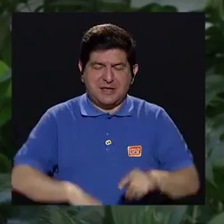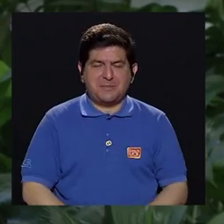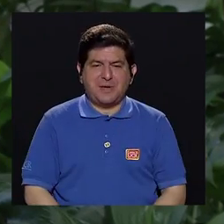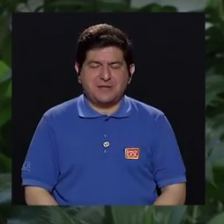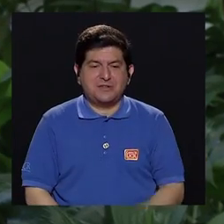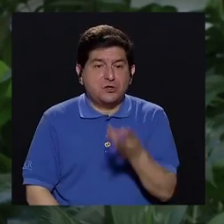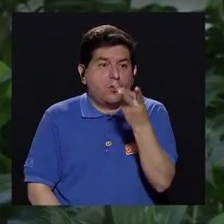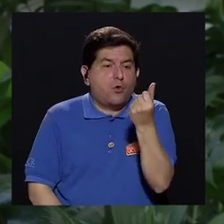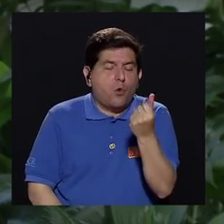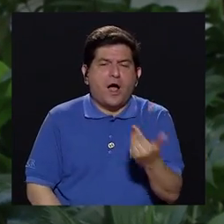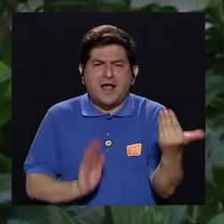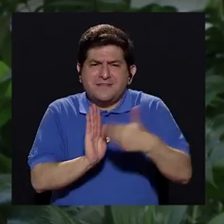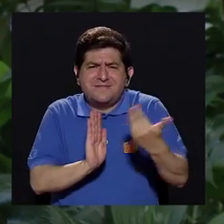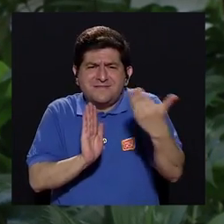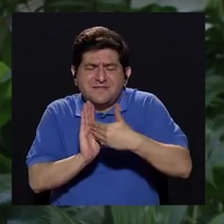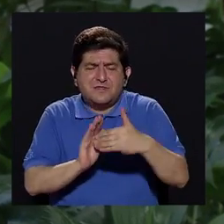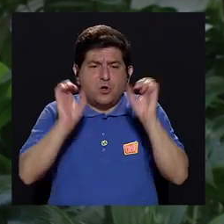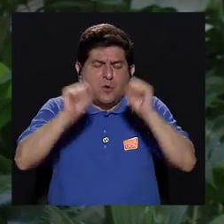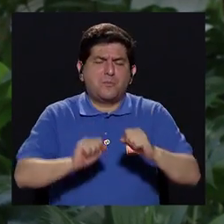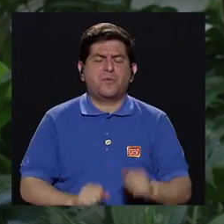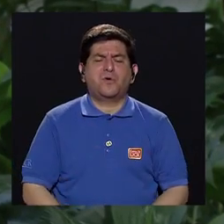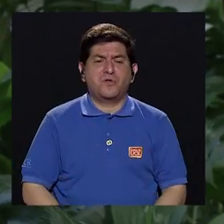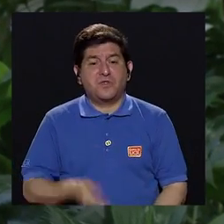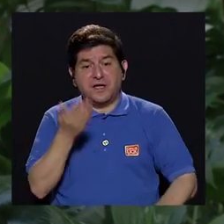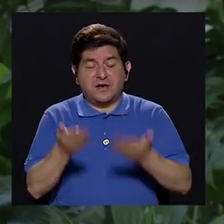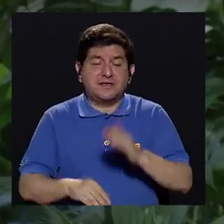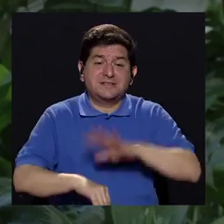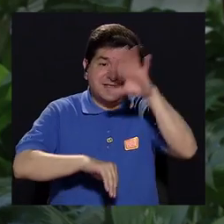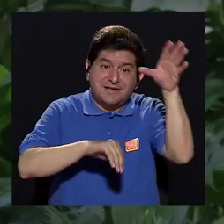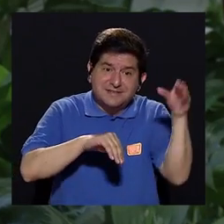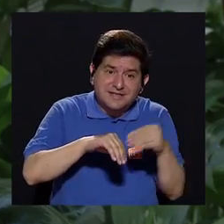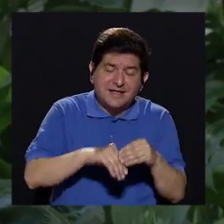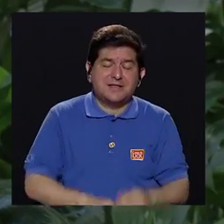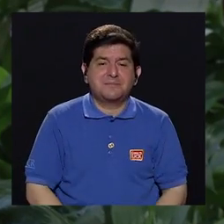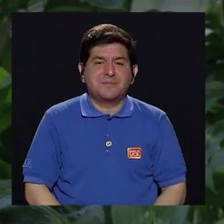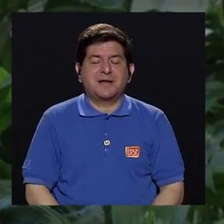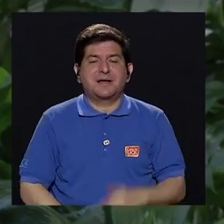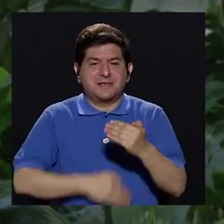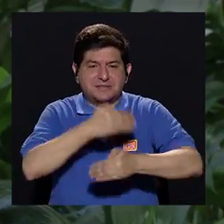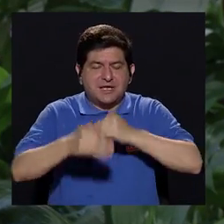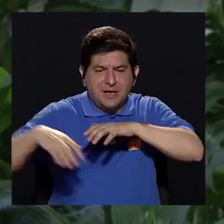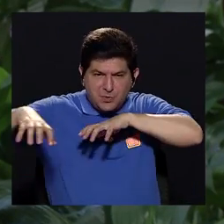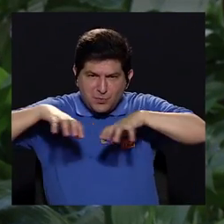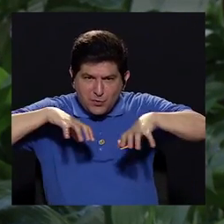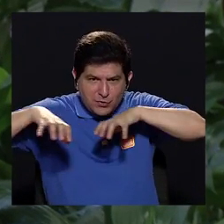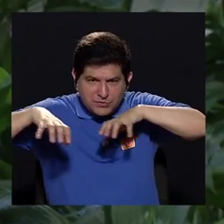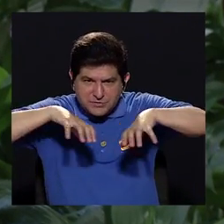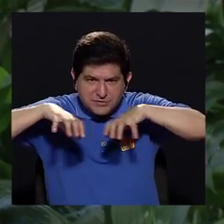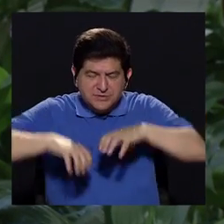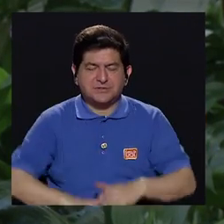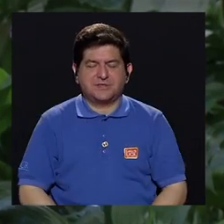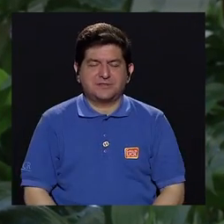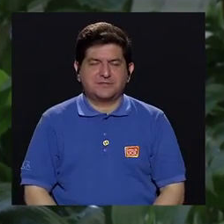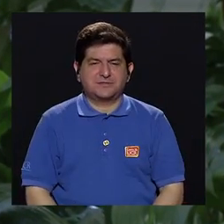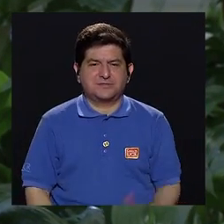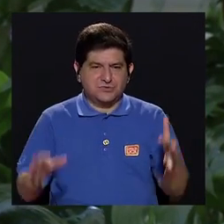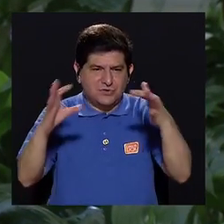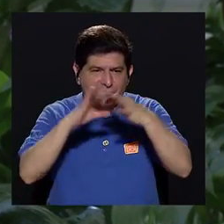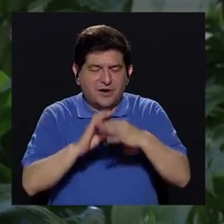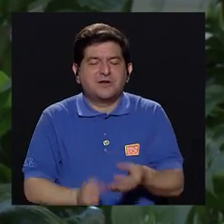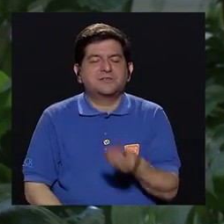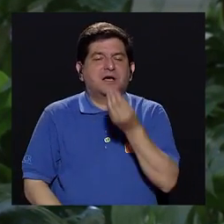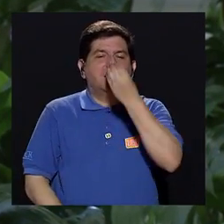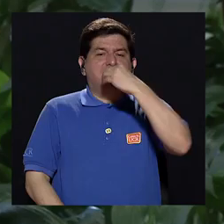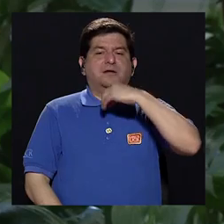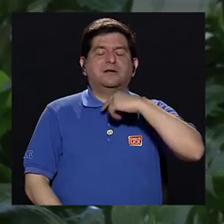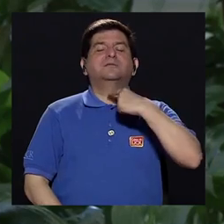del grado, la magnitud del daño, se me pudieron haber afectado, además, los patrones motrices para la